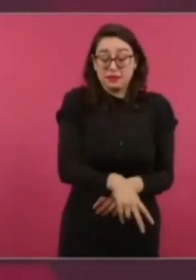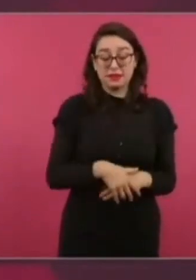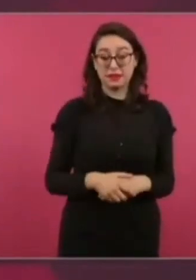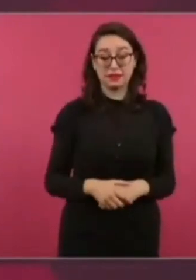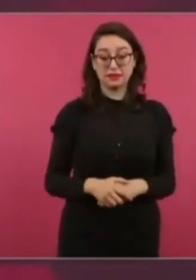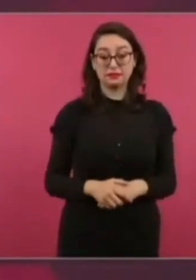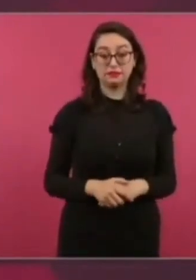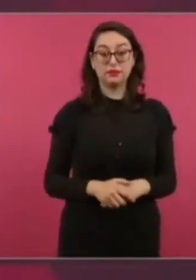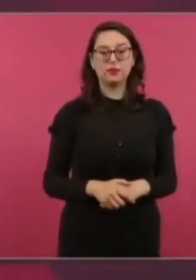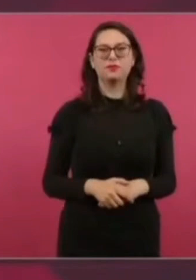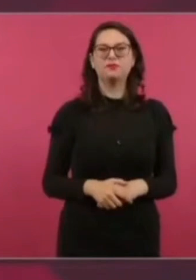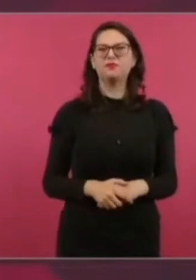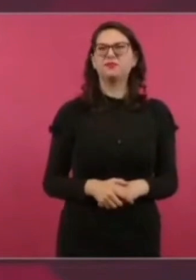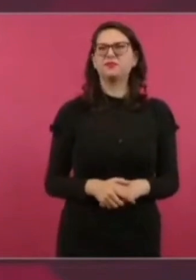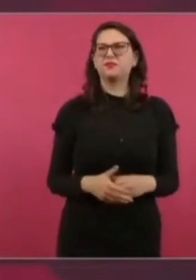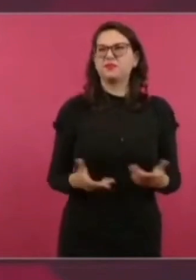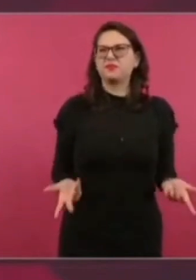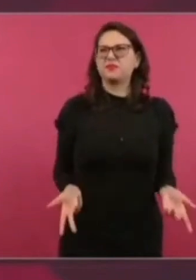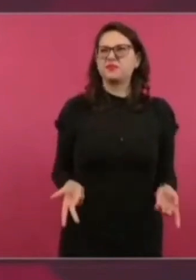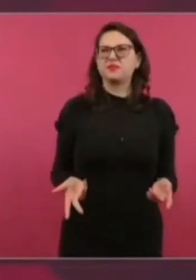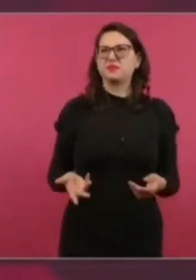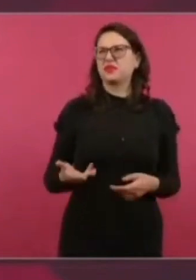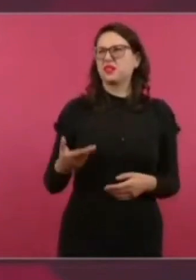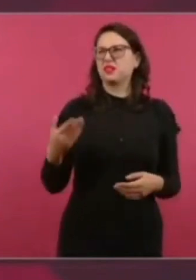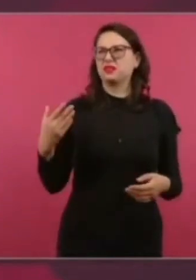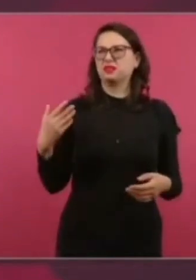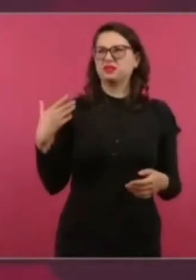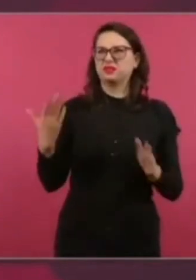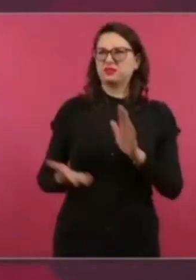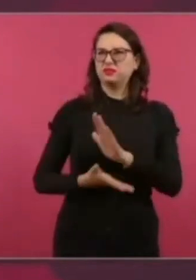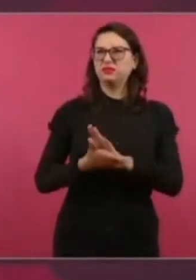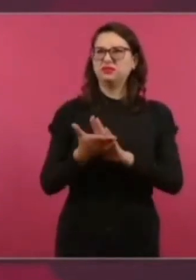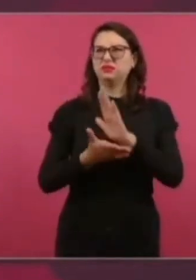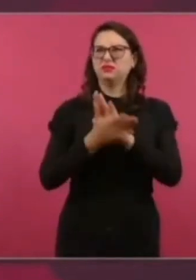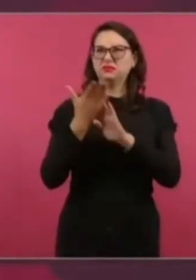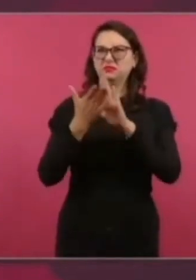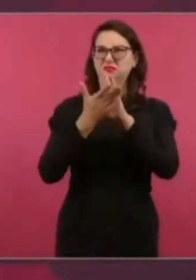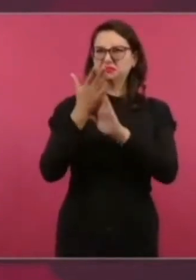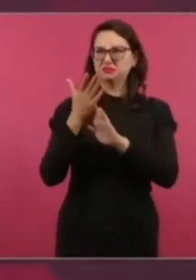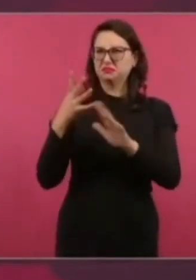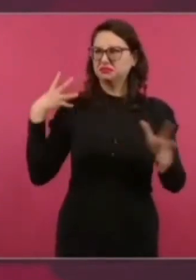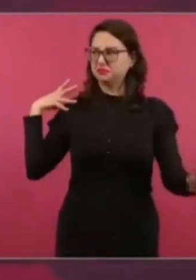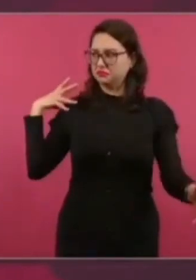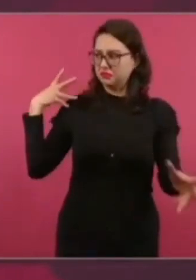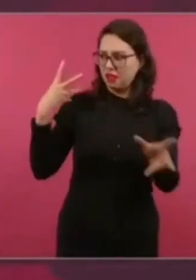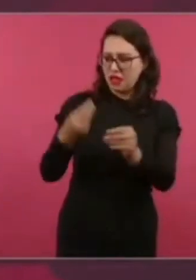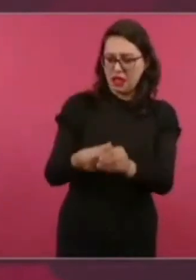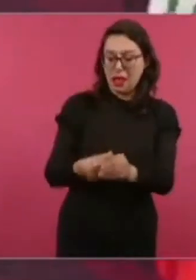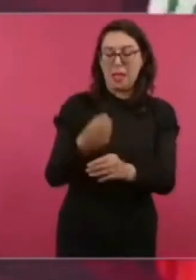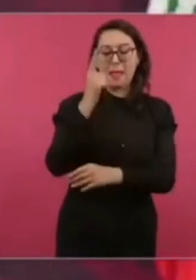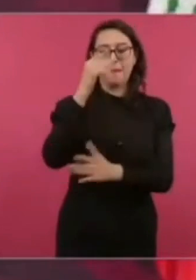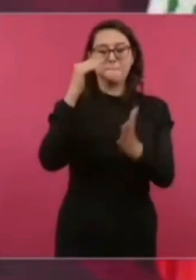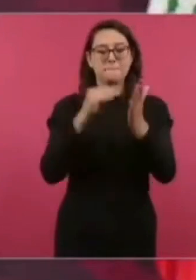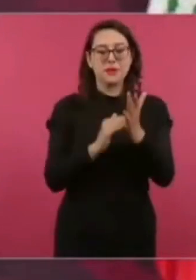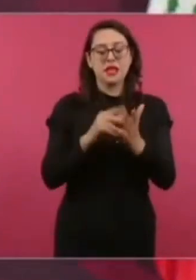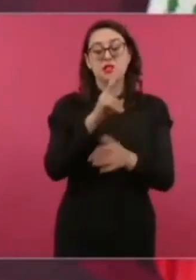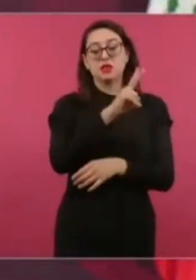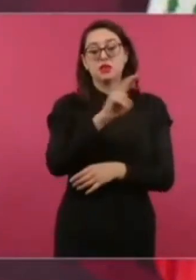construir como 1.200 kilómetros de muro en la frontera.